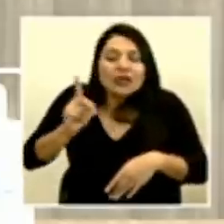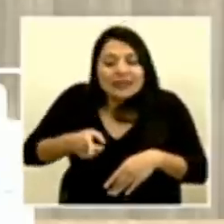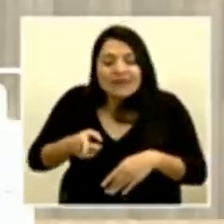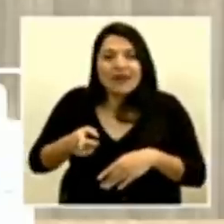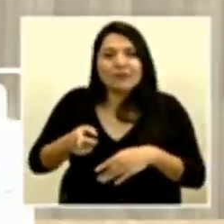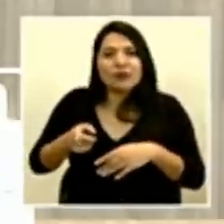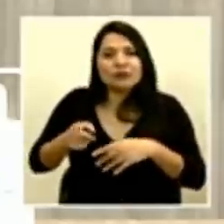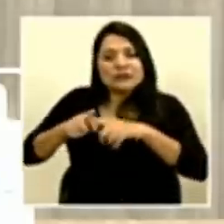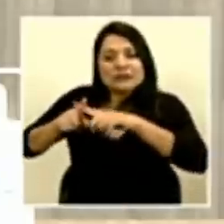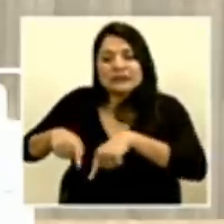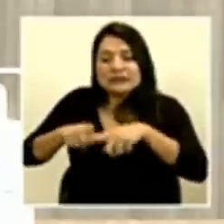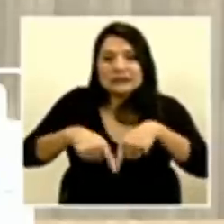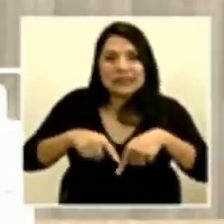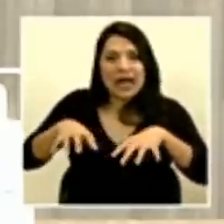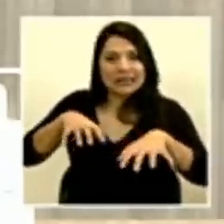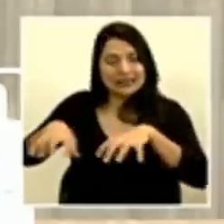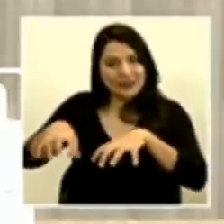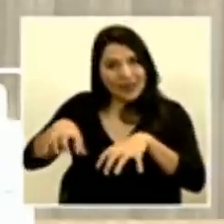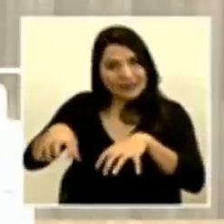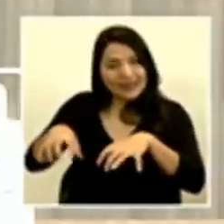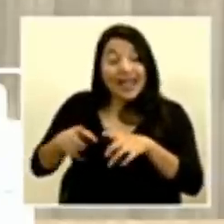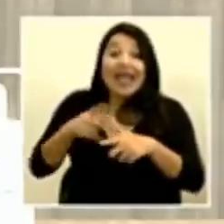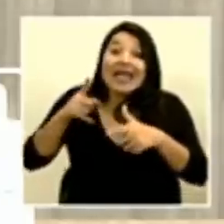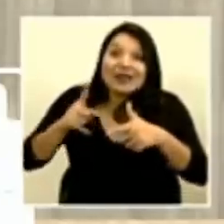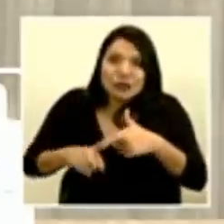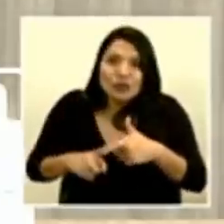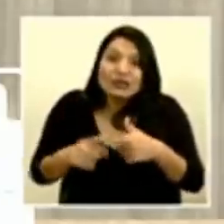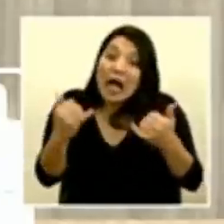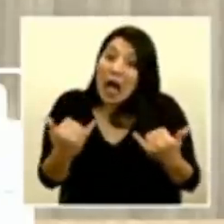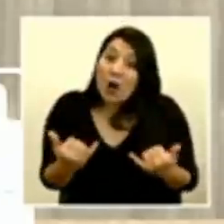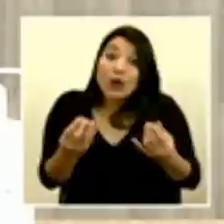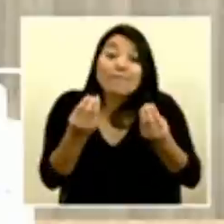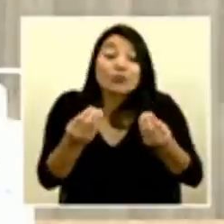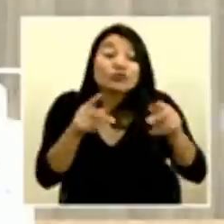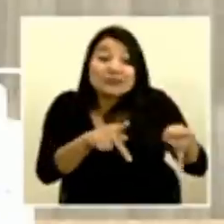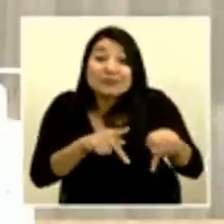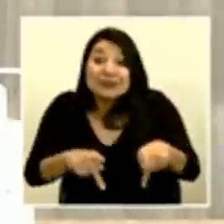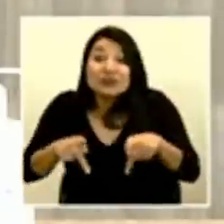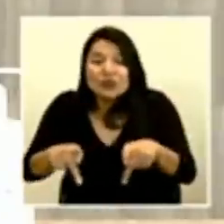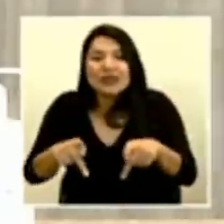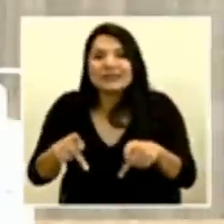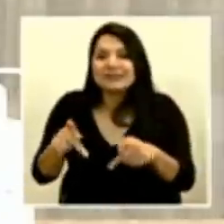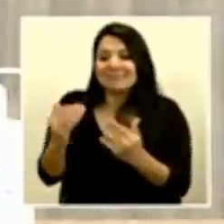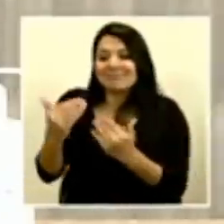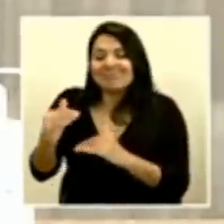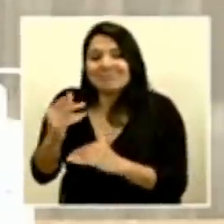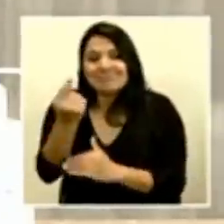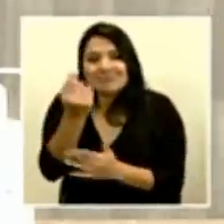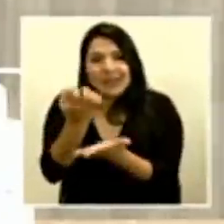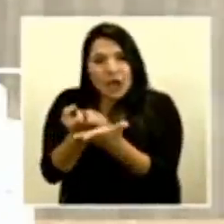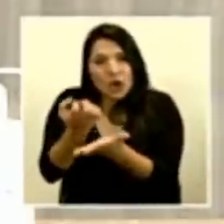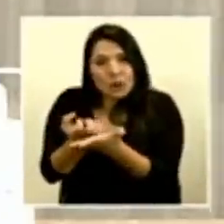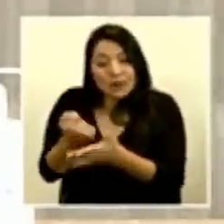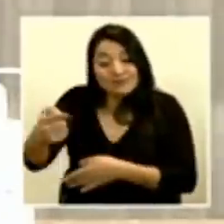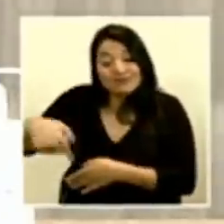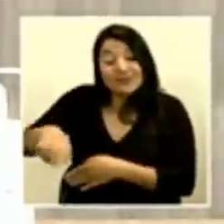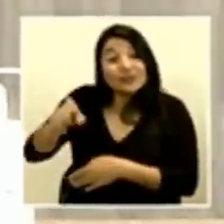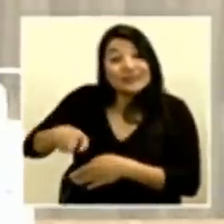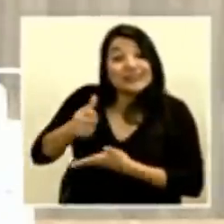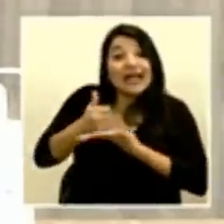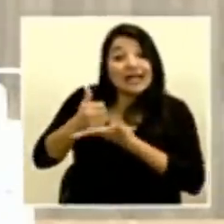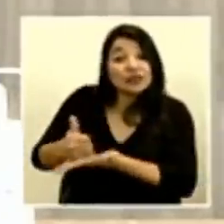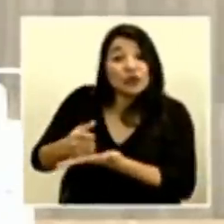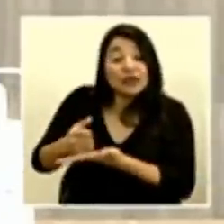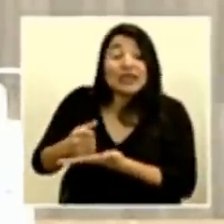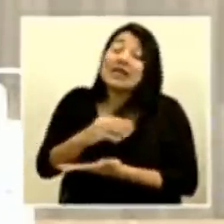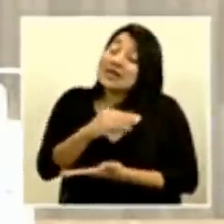eso ha significado que muchas personas necesiten ayuda. Entonces, en medio de esta emergencia, tenemos familias que